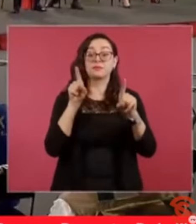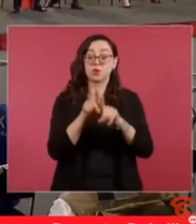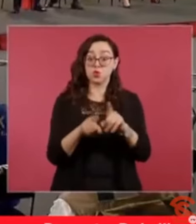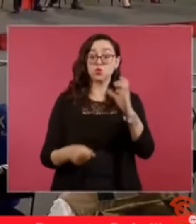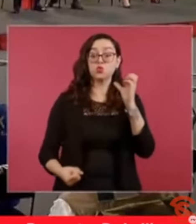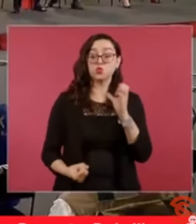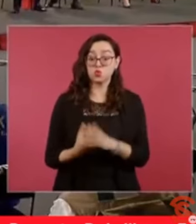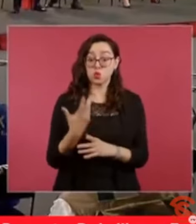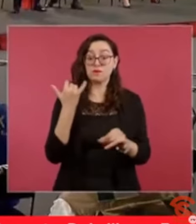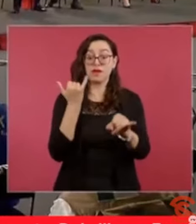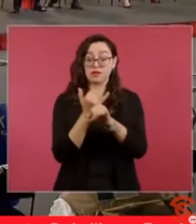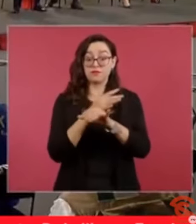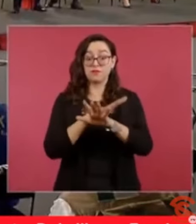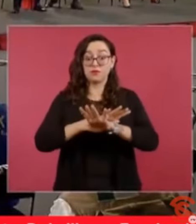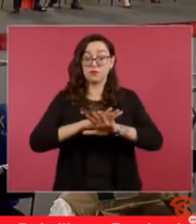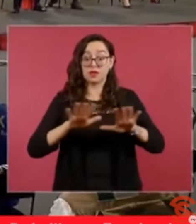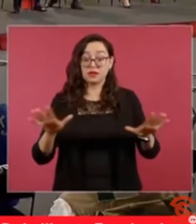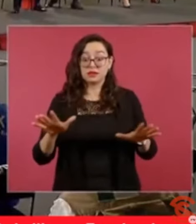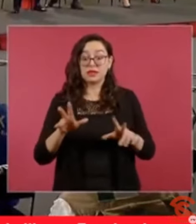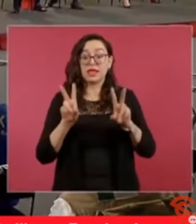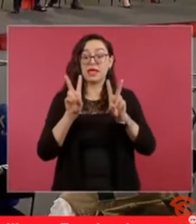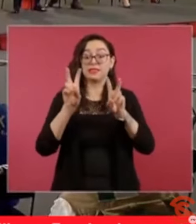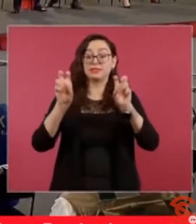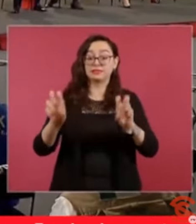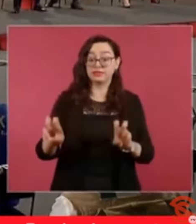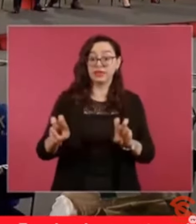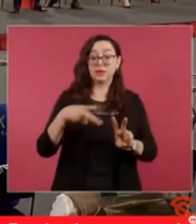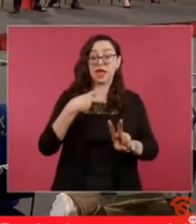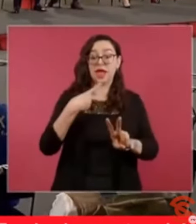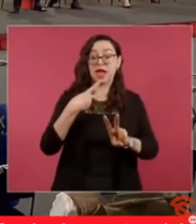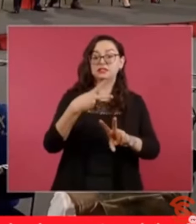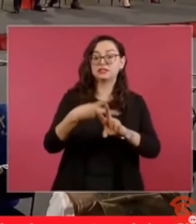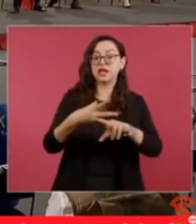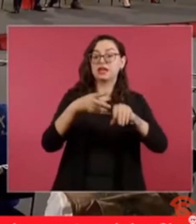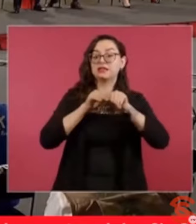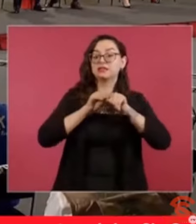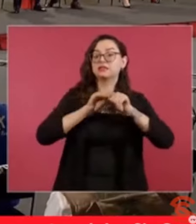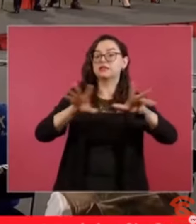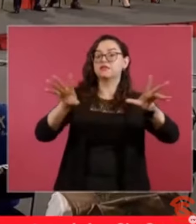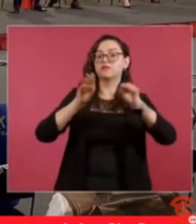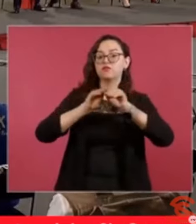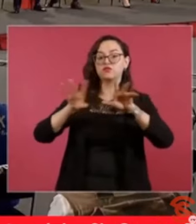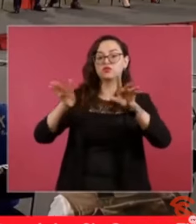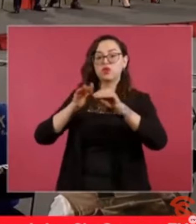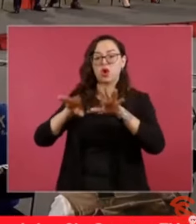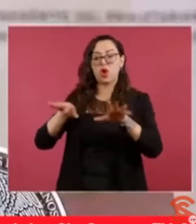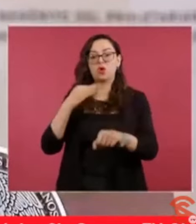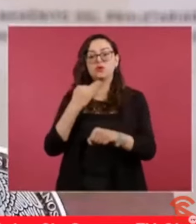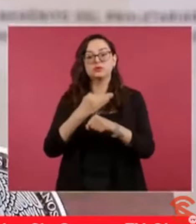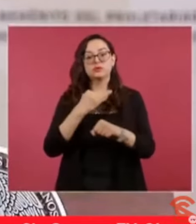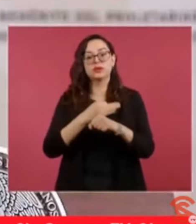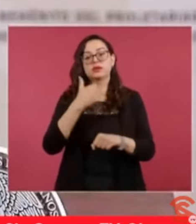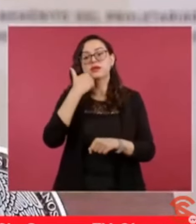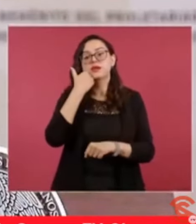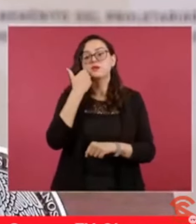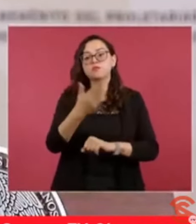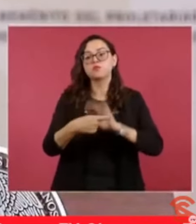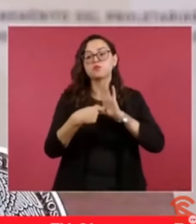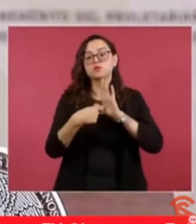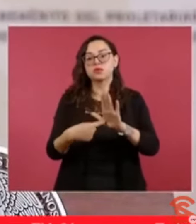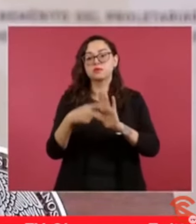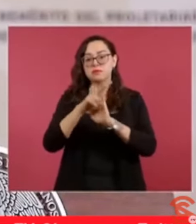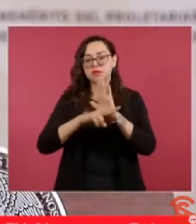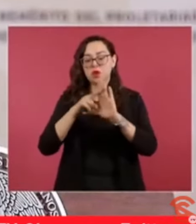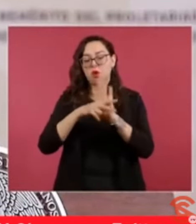cómo funciona la campaña de narcopresidente. Ahora les vamos a mostrar un video del analista Julián